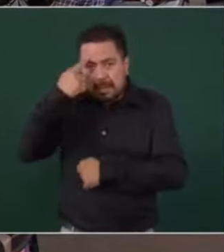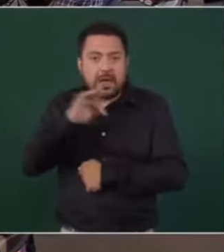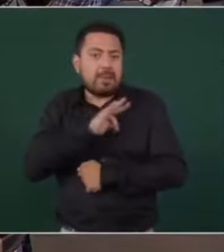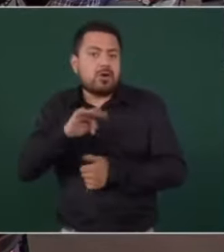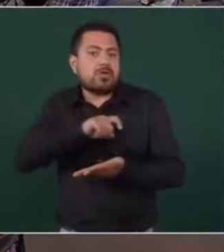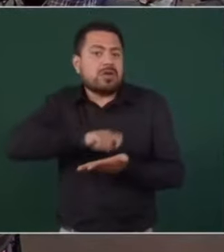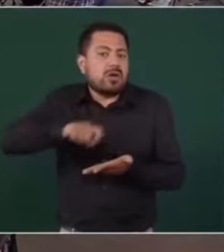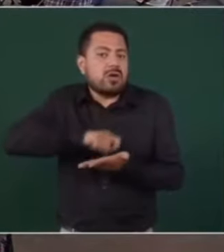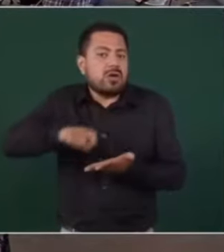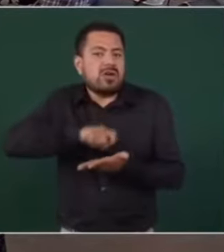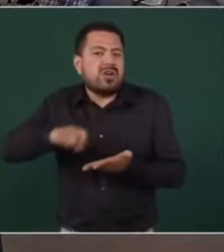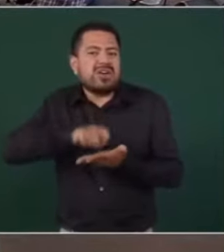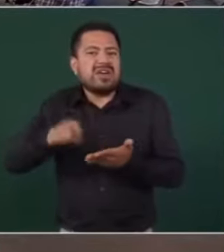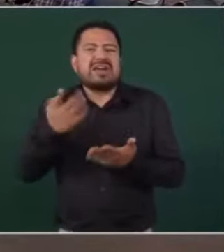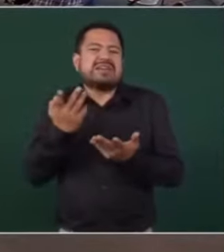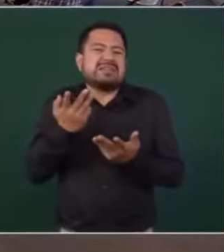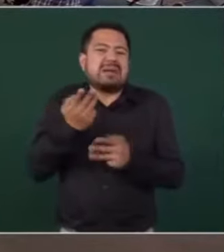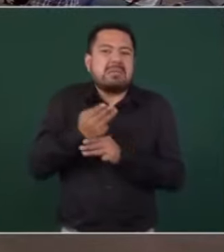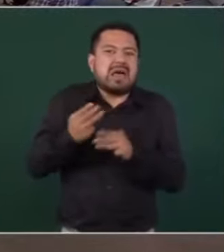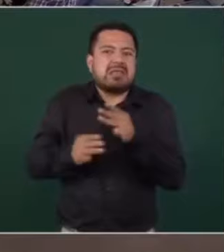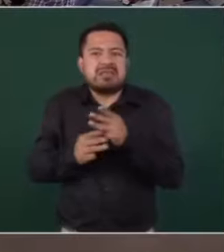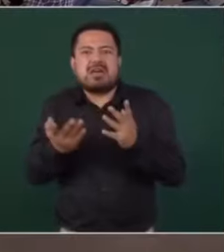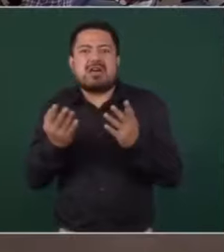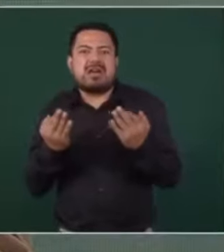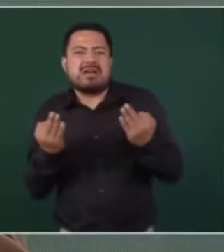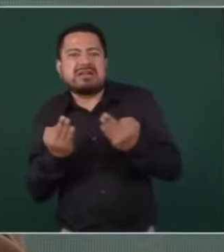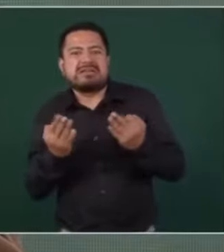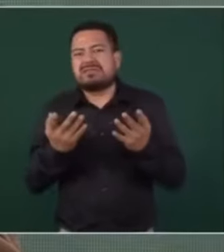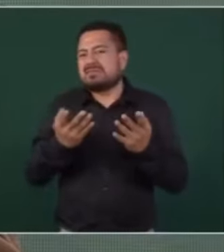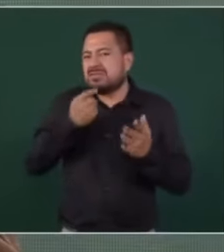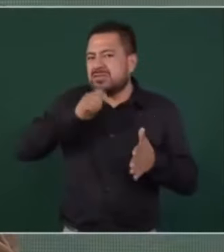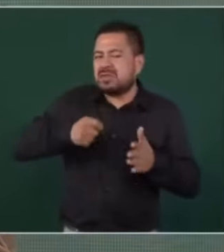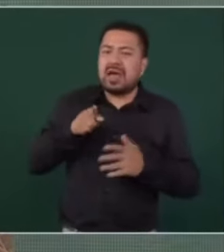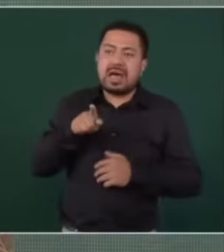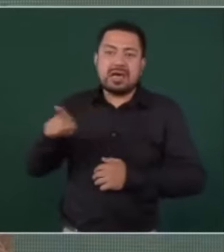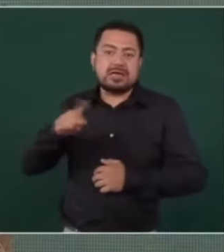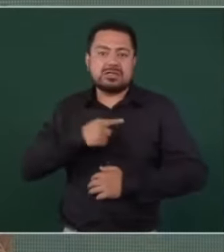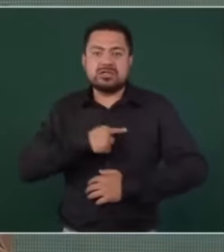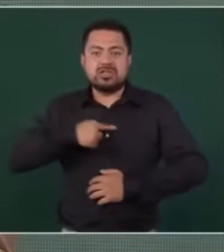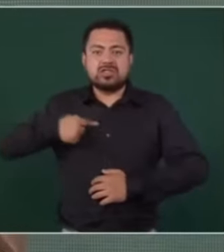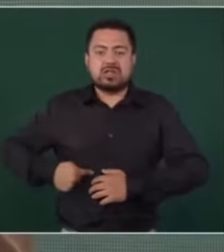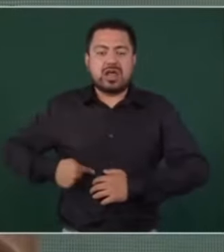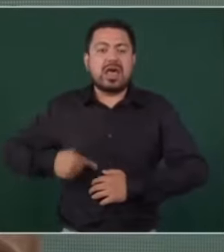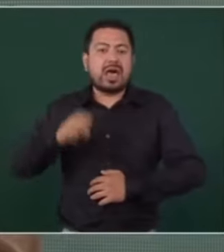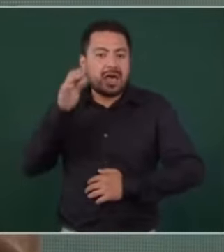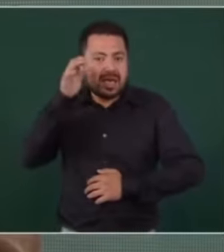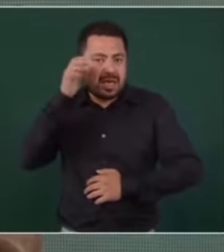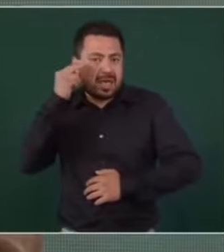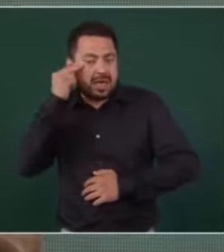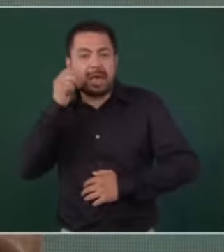estos electrodomésticos en China, en Corea. Ya se tiene